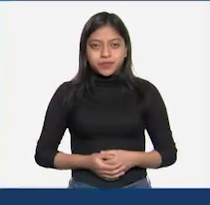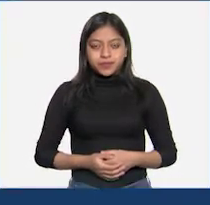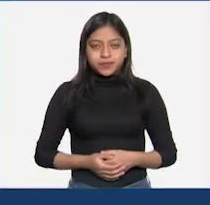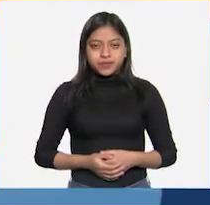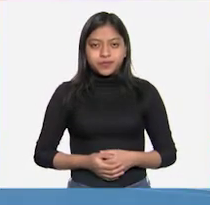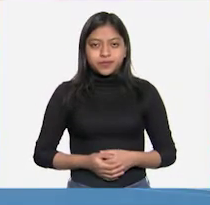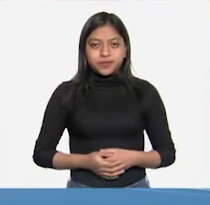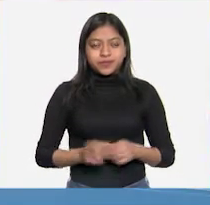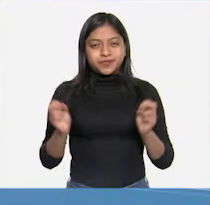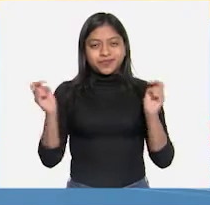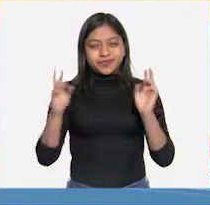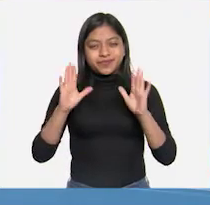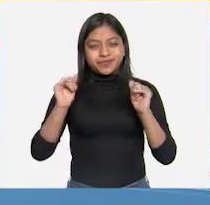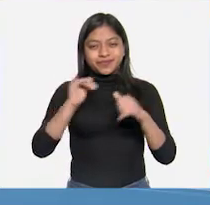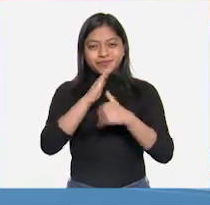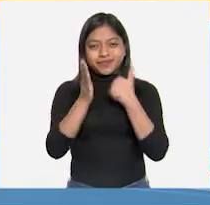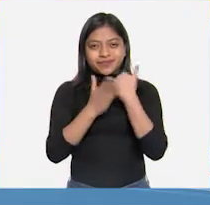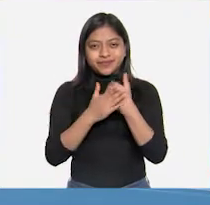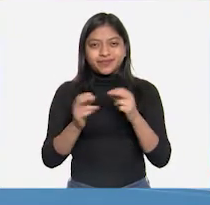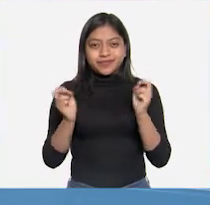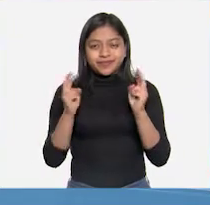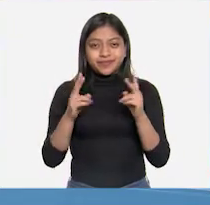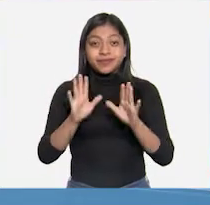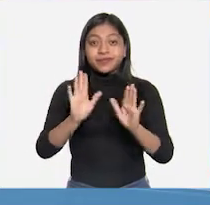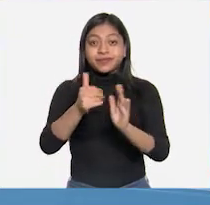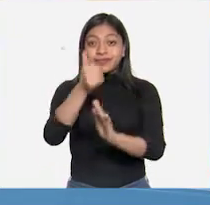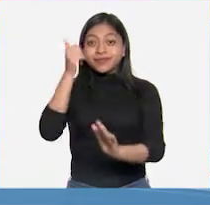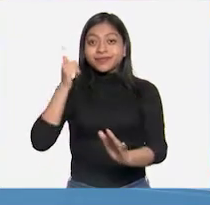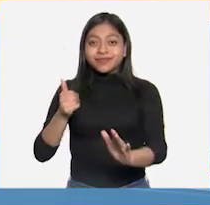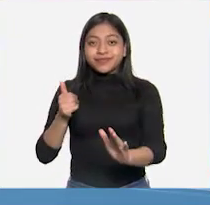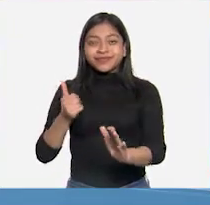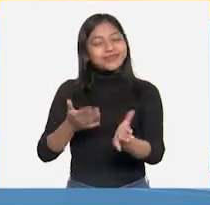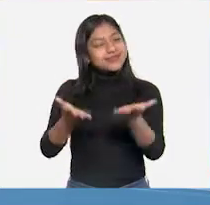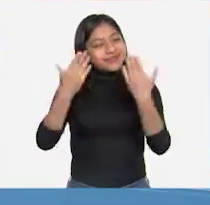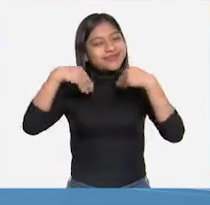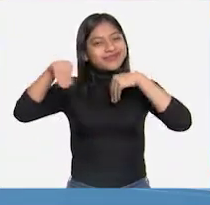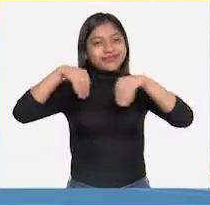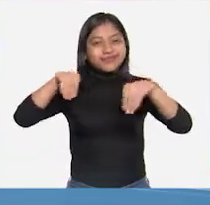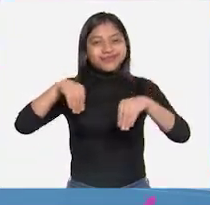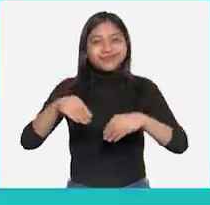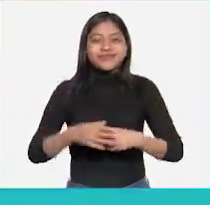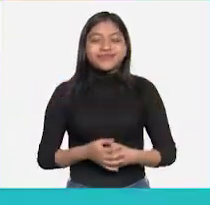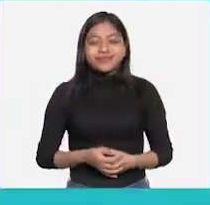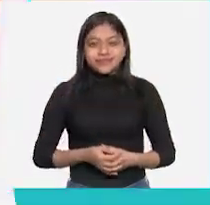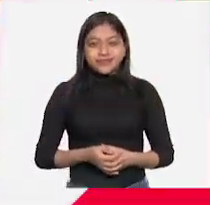Nos vemos hasta la próxima. Pero antes, a movernos un poco.